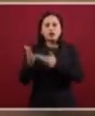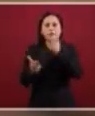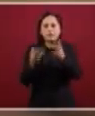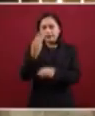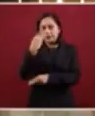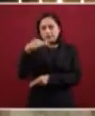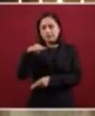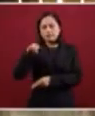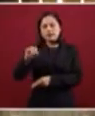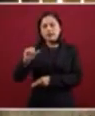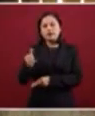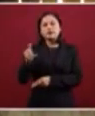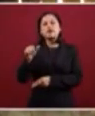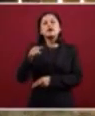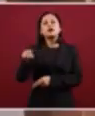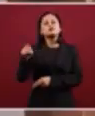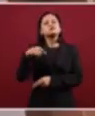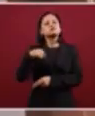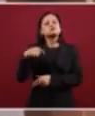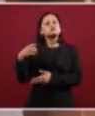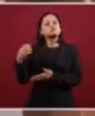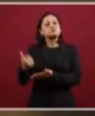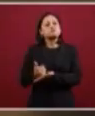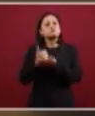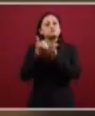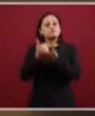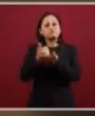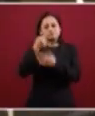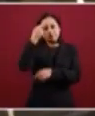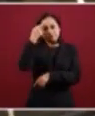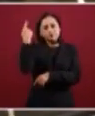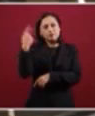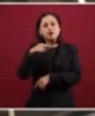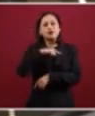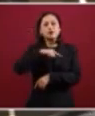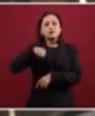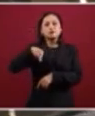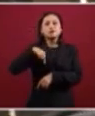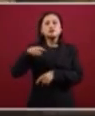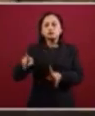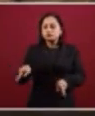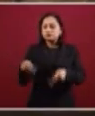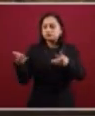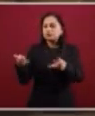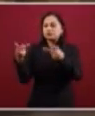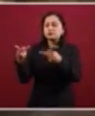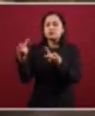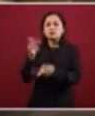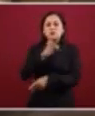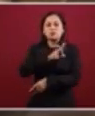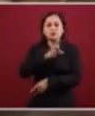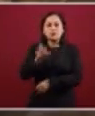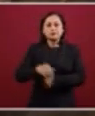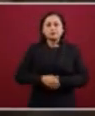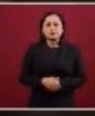nosotros como un eslabón para que nosotros podamos dar a conocer y comercializar nuestros productos.